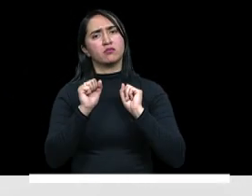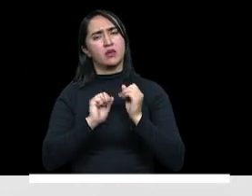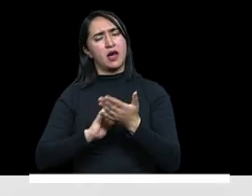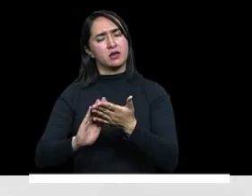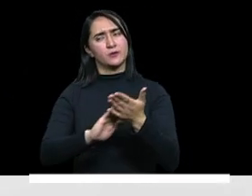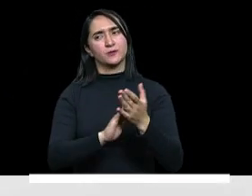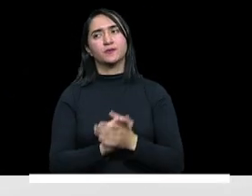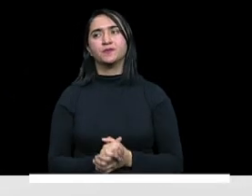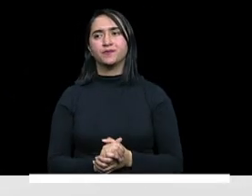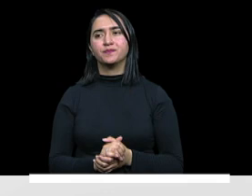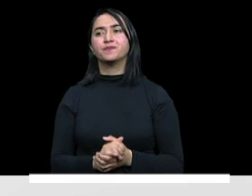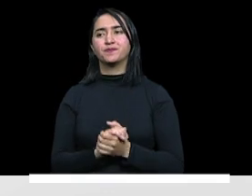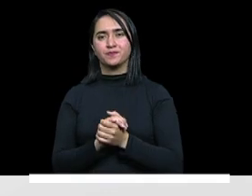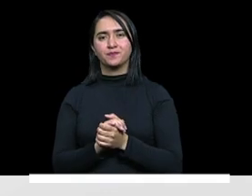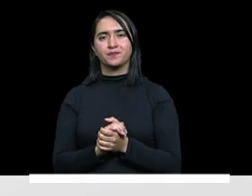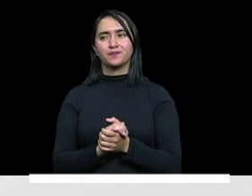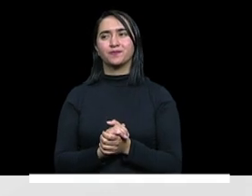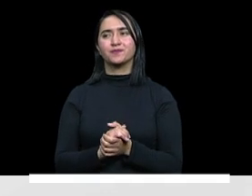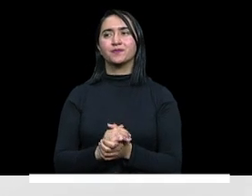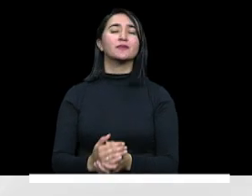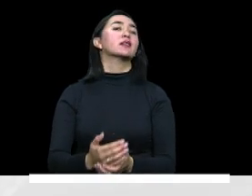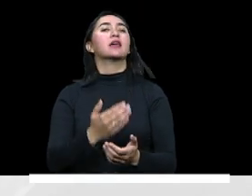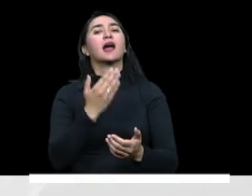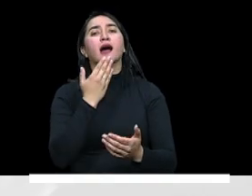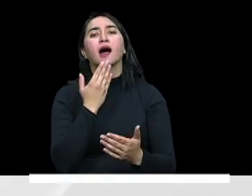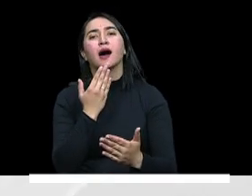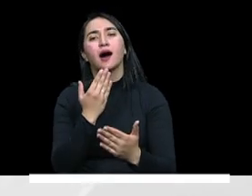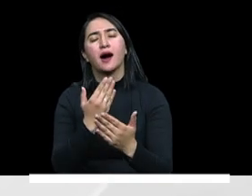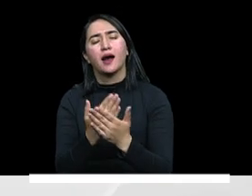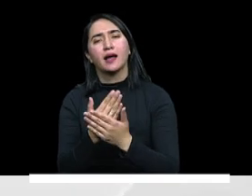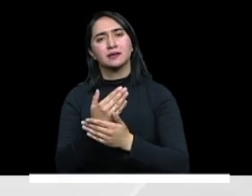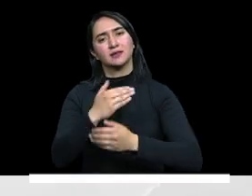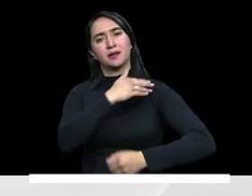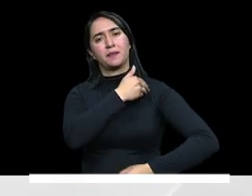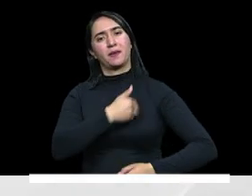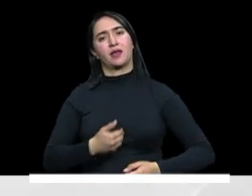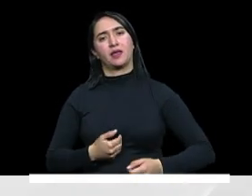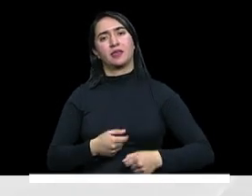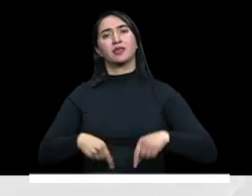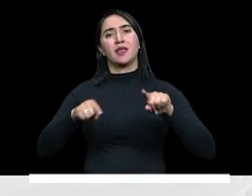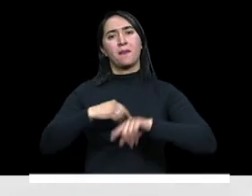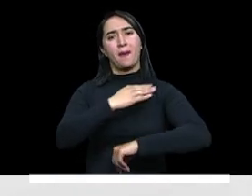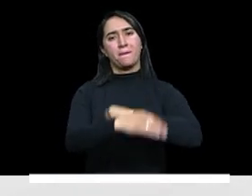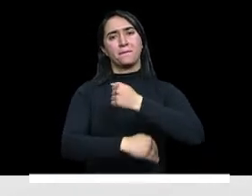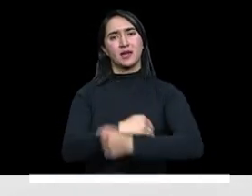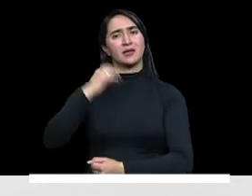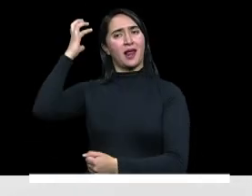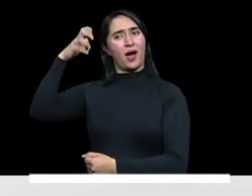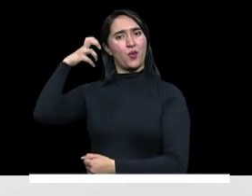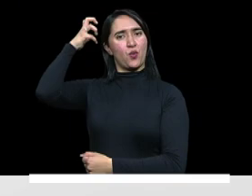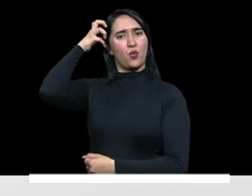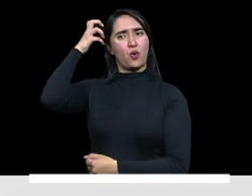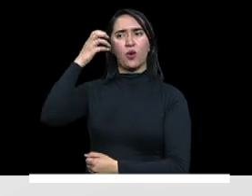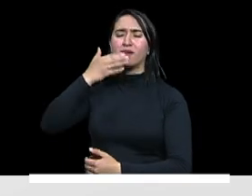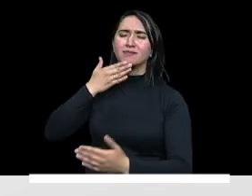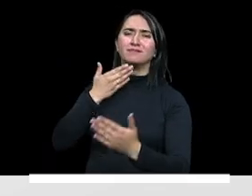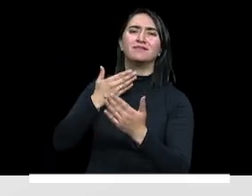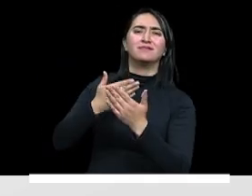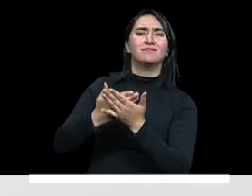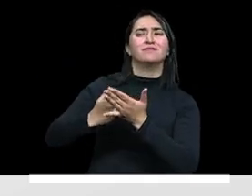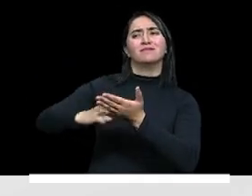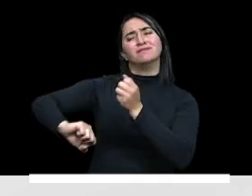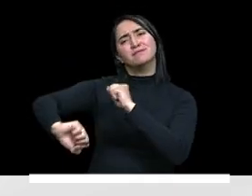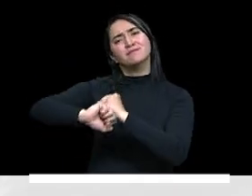Muchas gracias al presidente y a la ministra Aurora Vergara por enfocarse y ayudar a